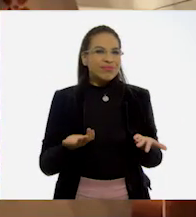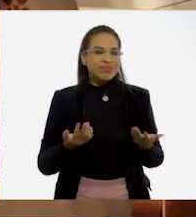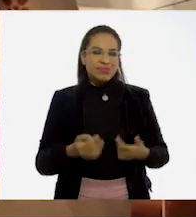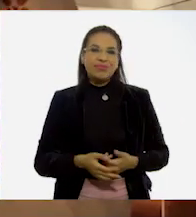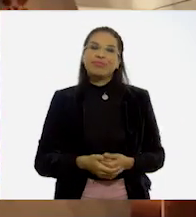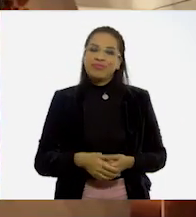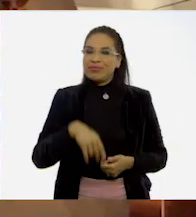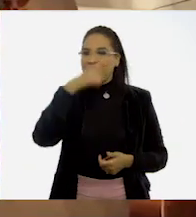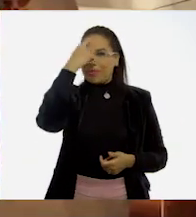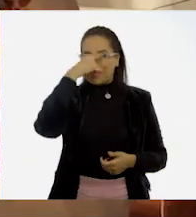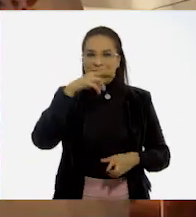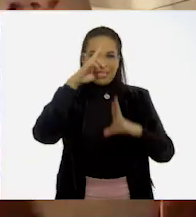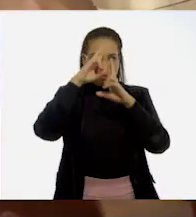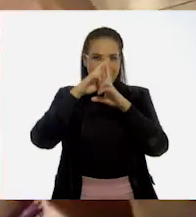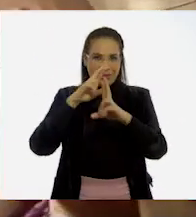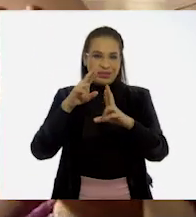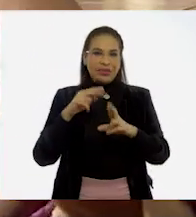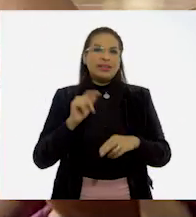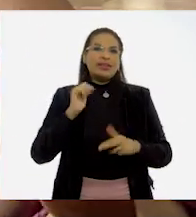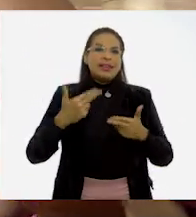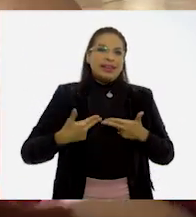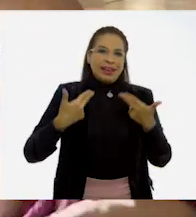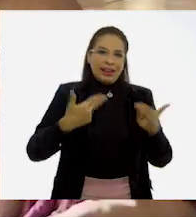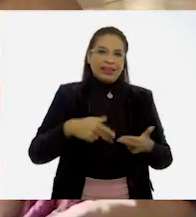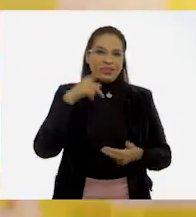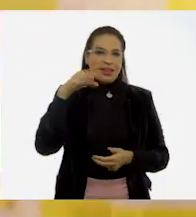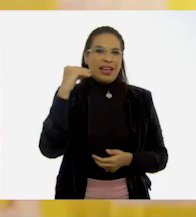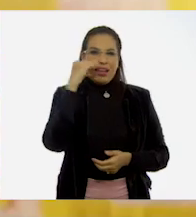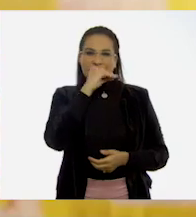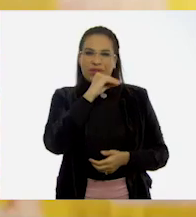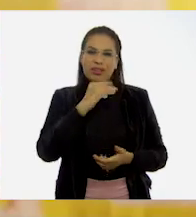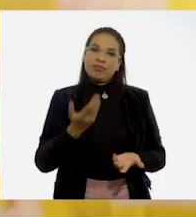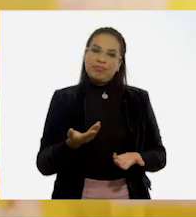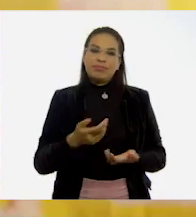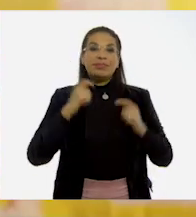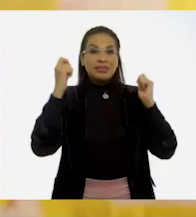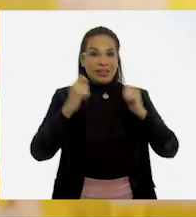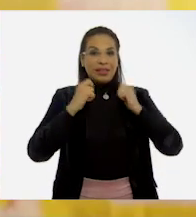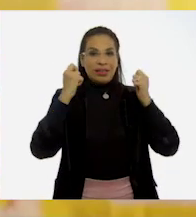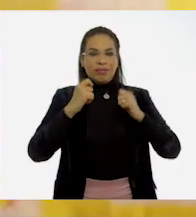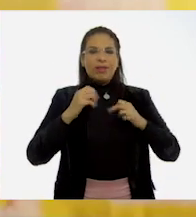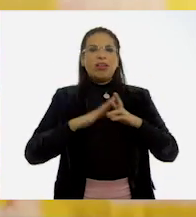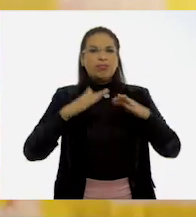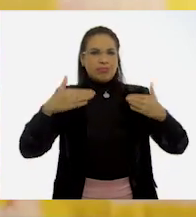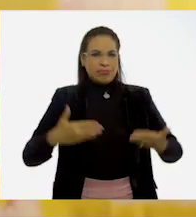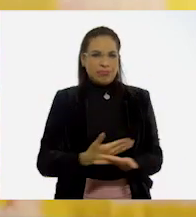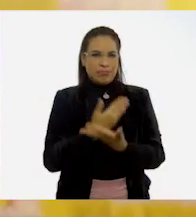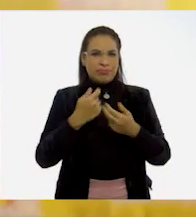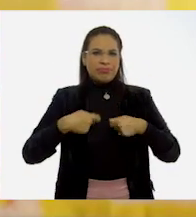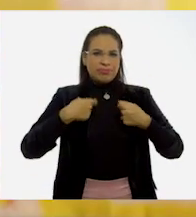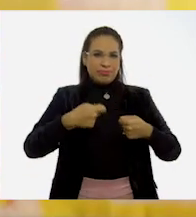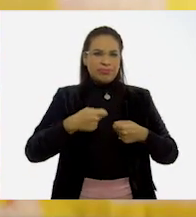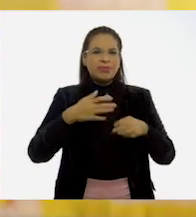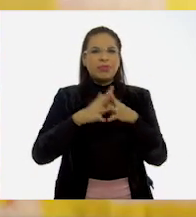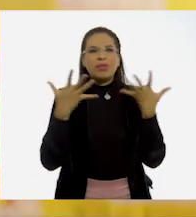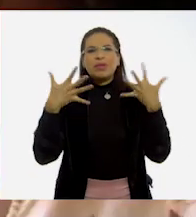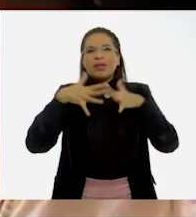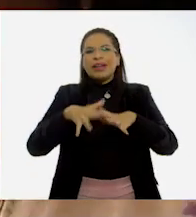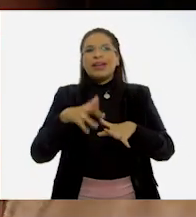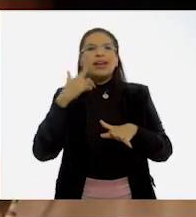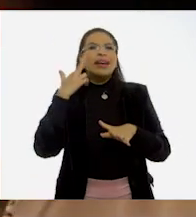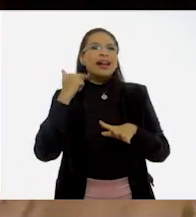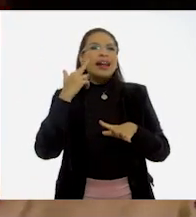Para honrar nuestra herencia africana y celebrar el mestizaje. ¿Mestizaje?